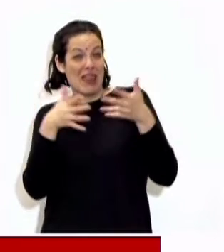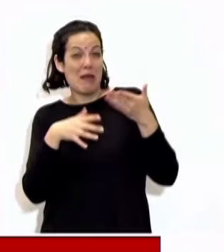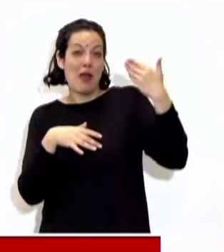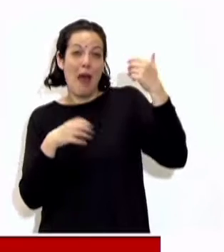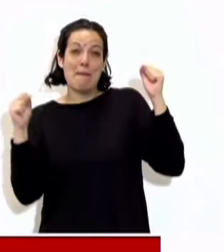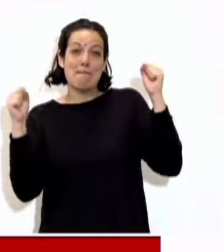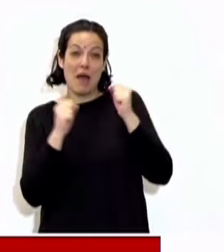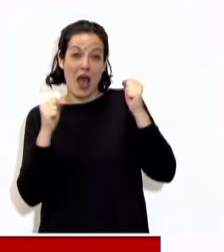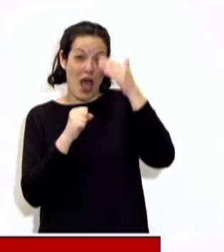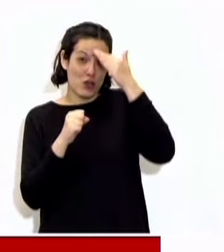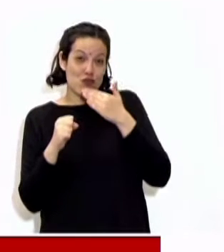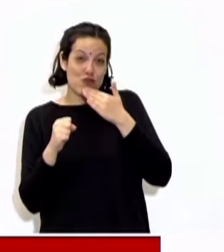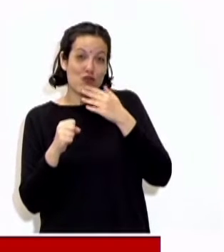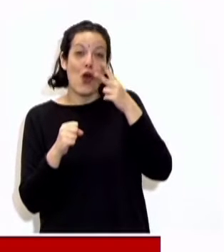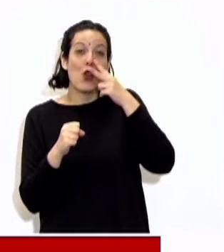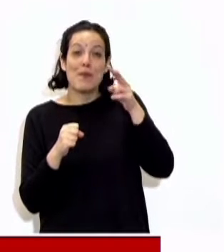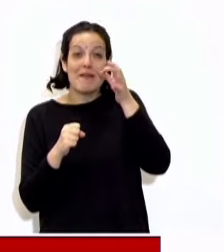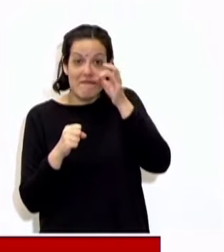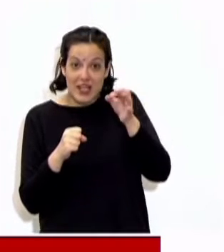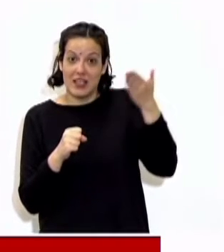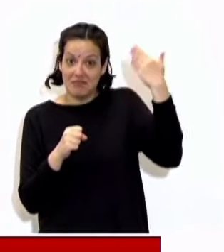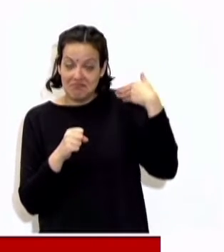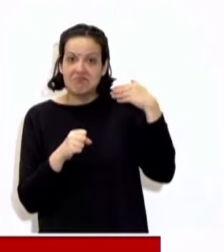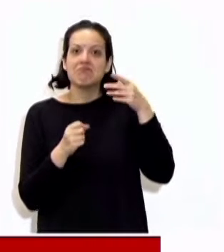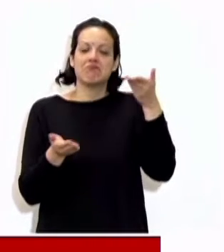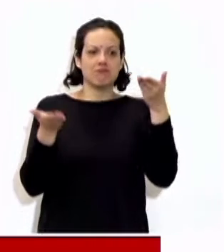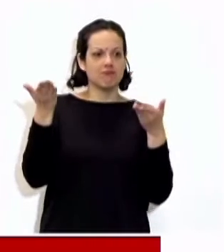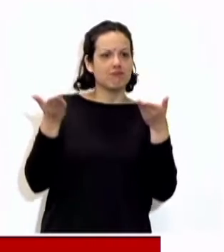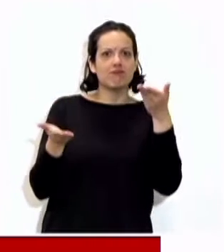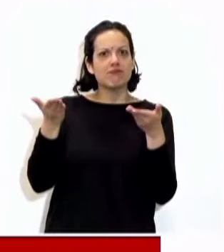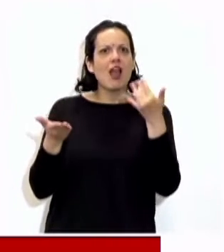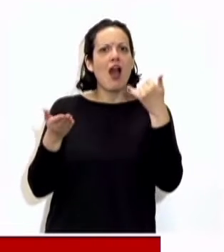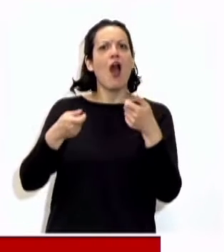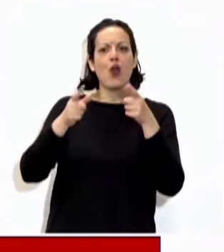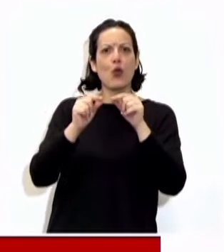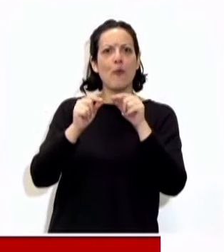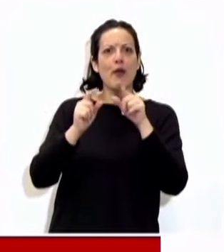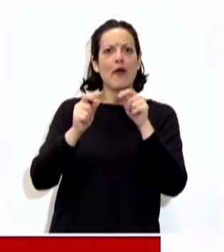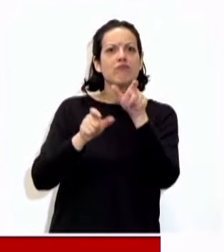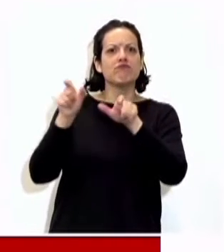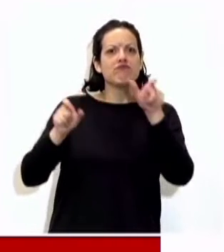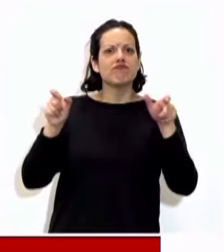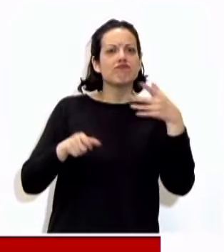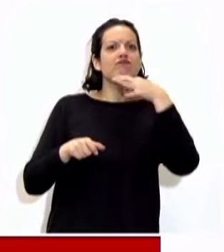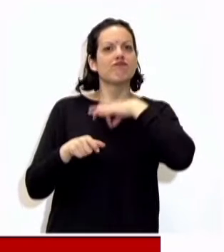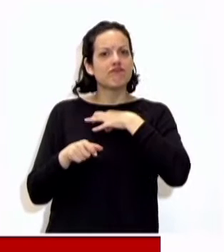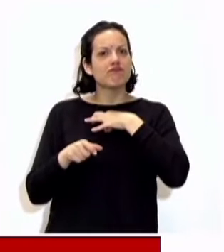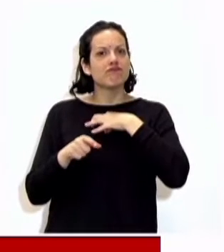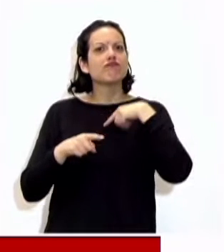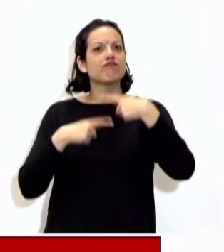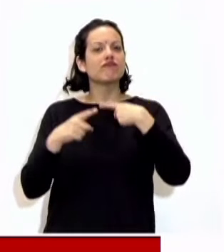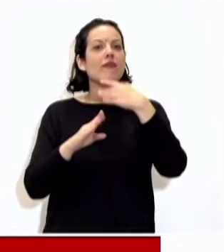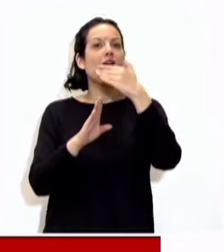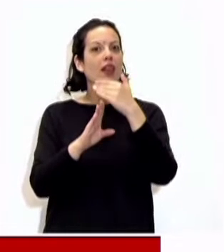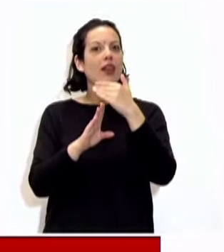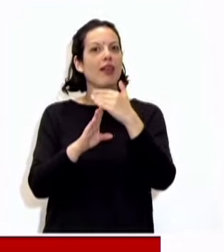2020 aproximadamente, y tenemos ese número de casos que viene y continúa todavía descendiendo.